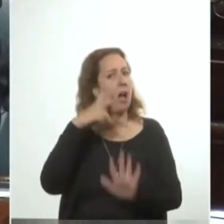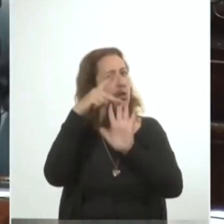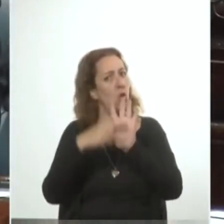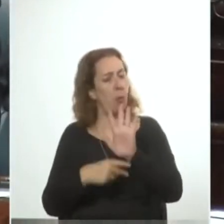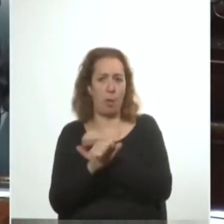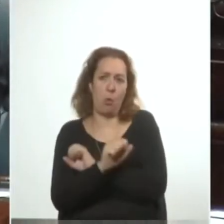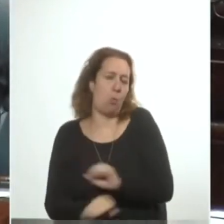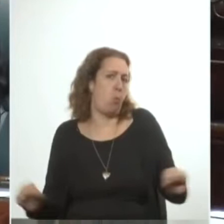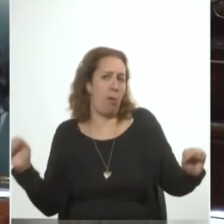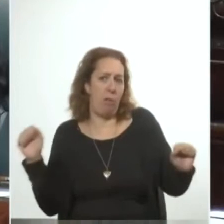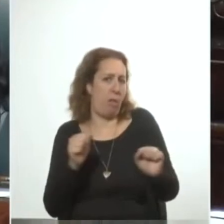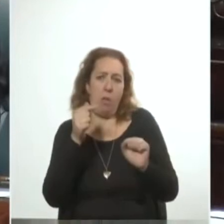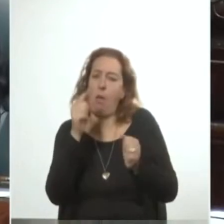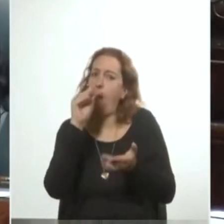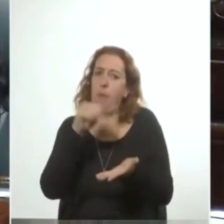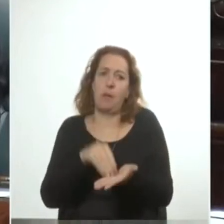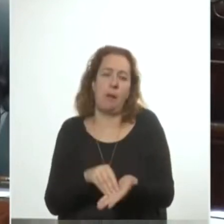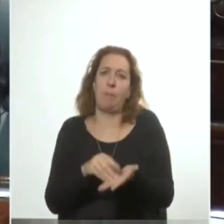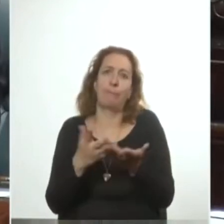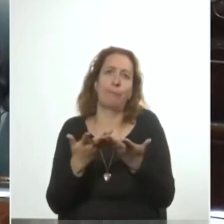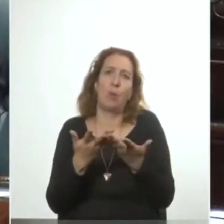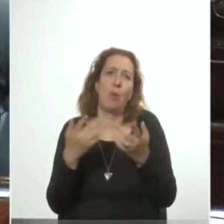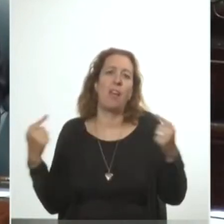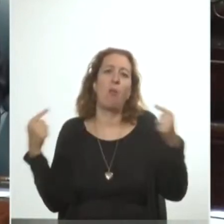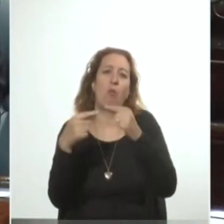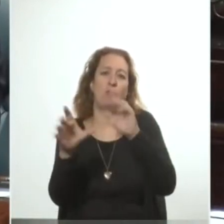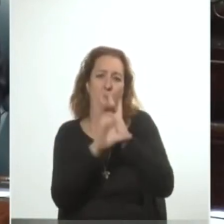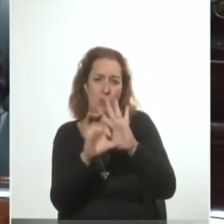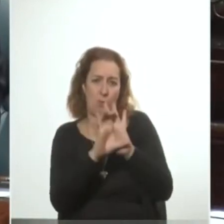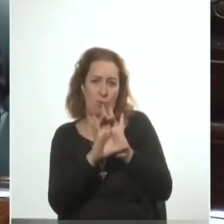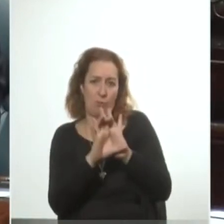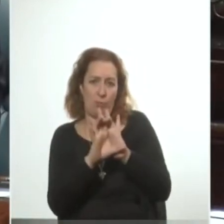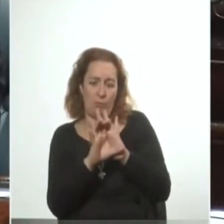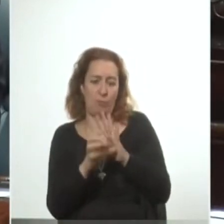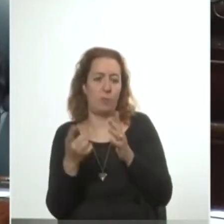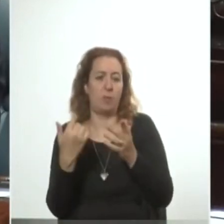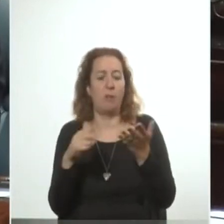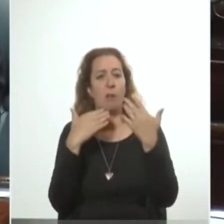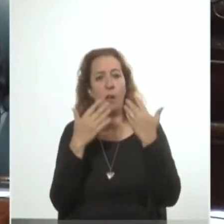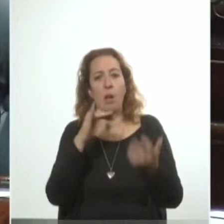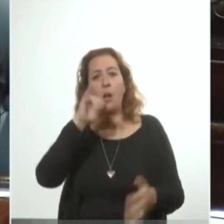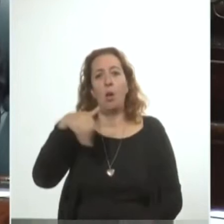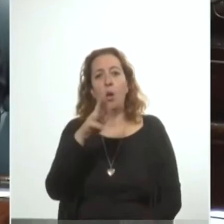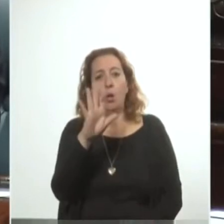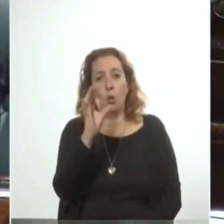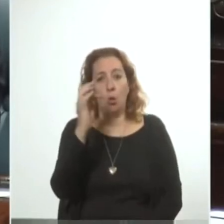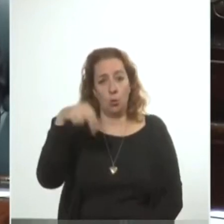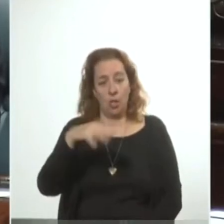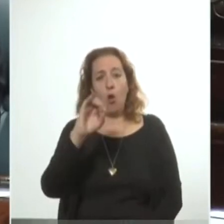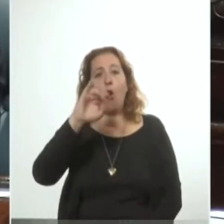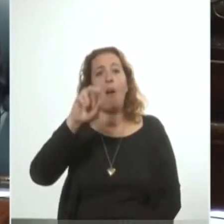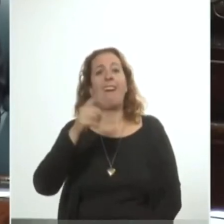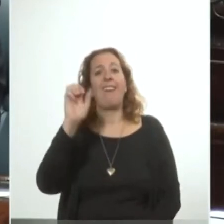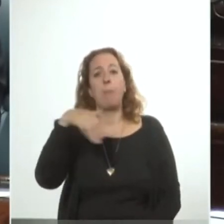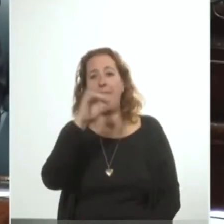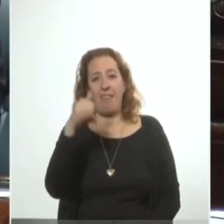ser aplicadas por su carácter inconstitucional. Se trataba de Justino Jiménez de Arechaga, de